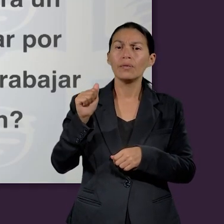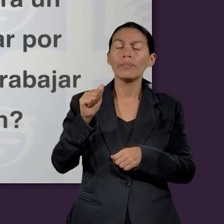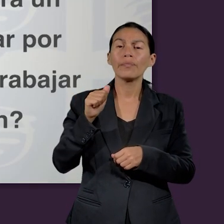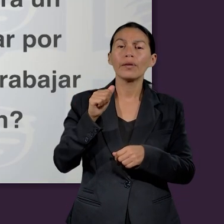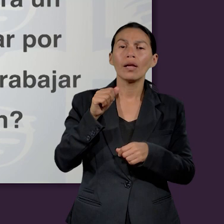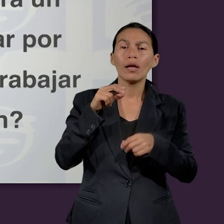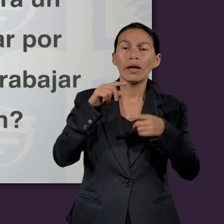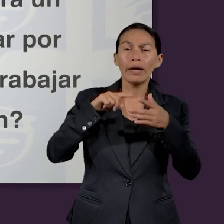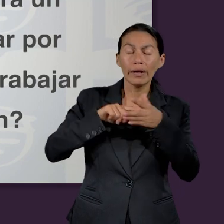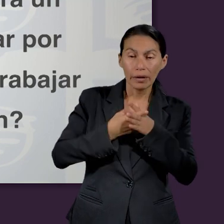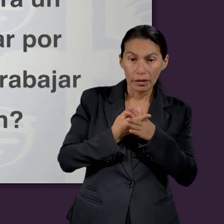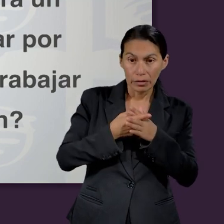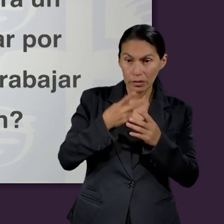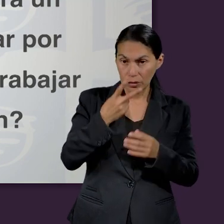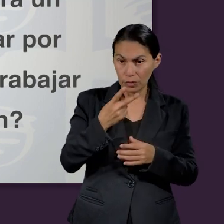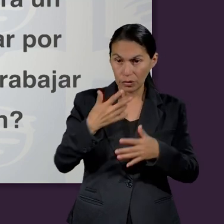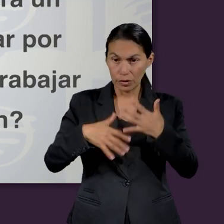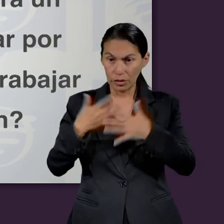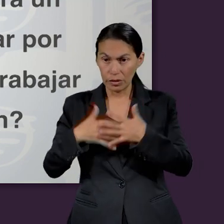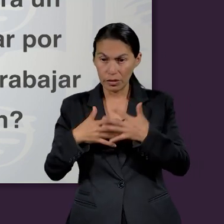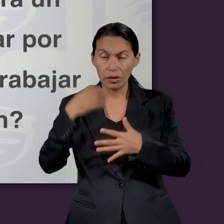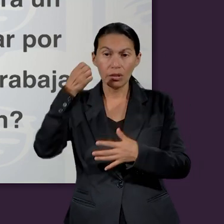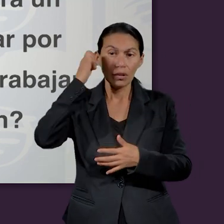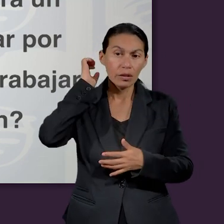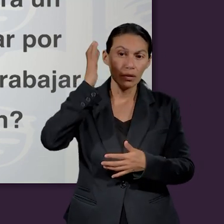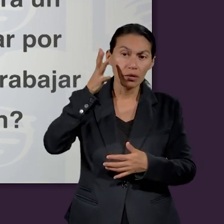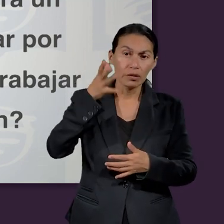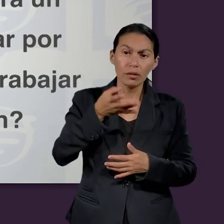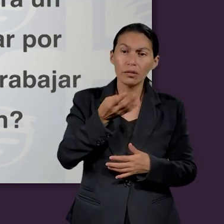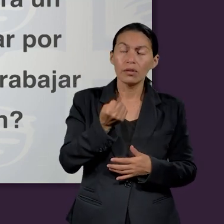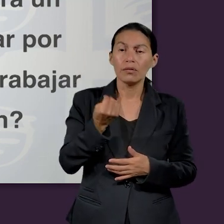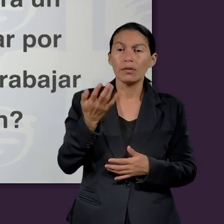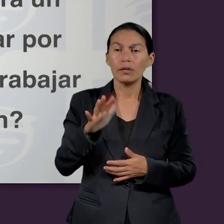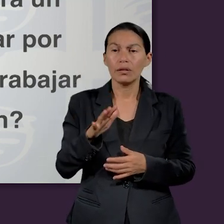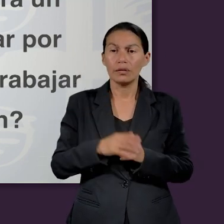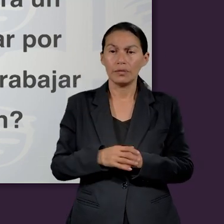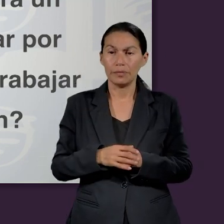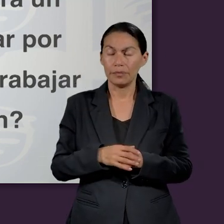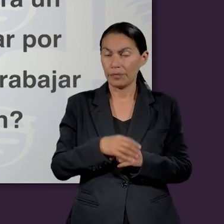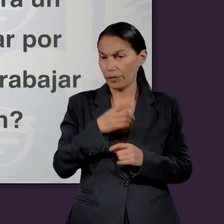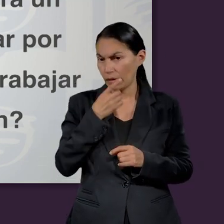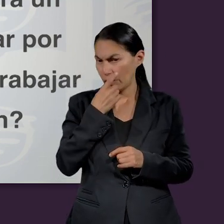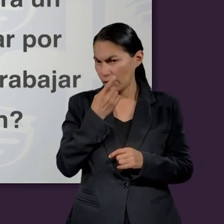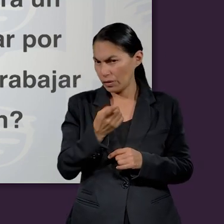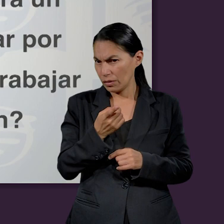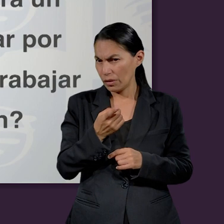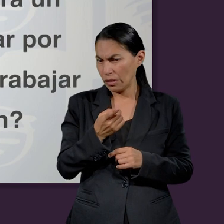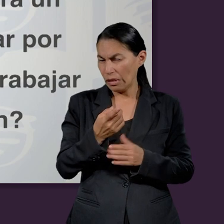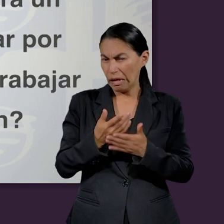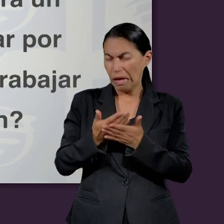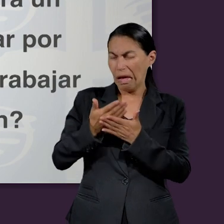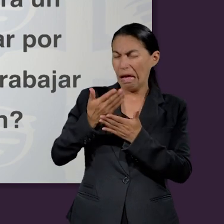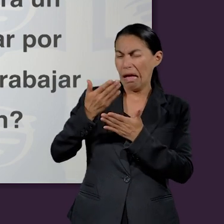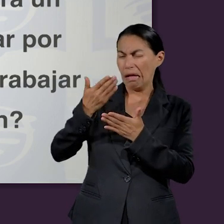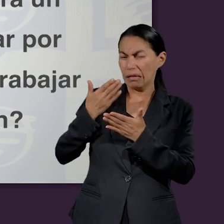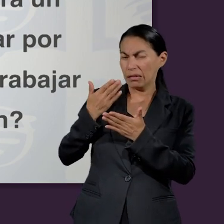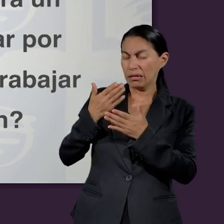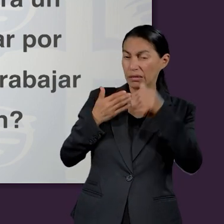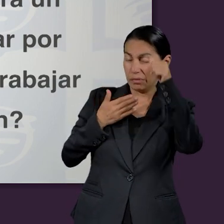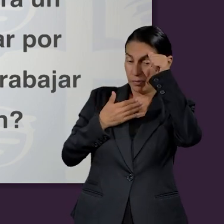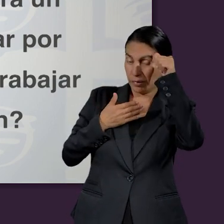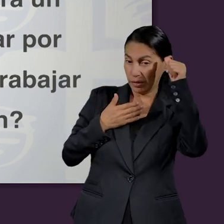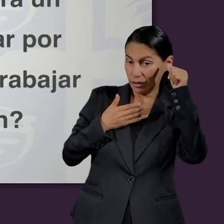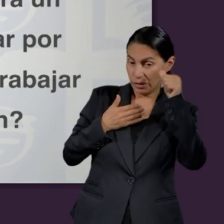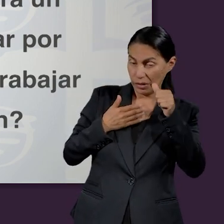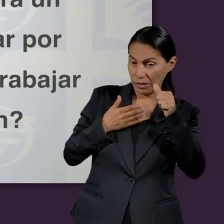Mora, tanto en Génesis 2.15, Eclesiastes, nos deja la pregunta. ¿Qué importancia tiene el hecho de